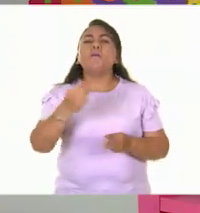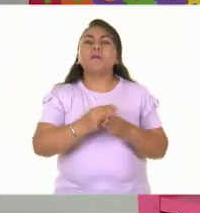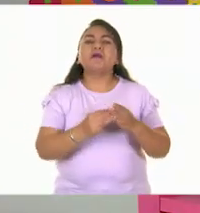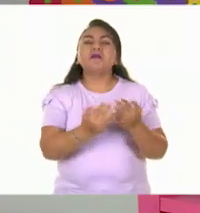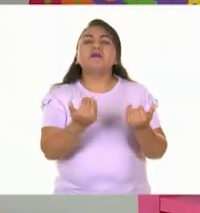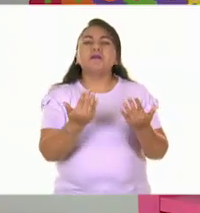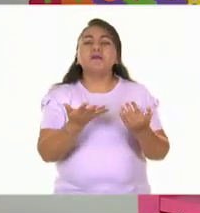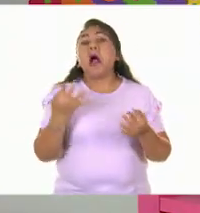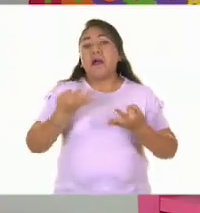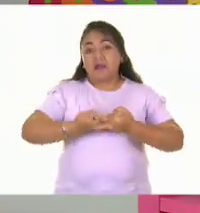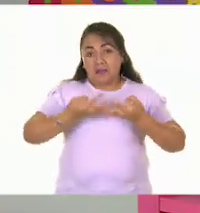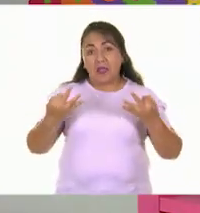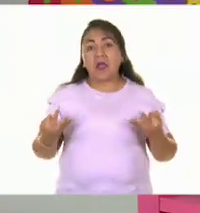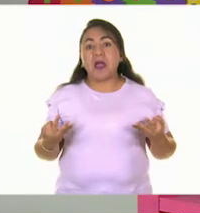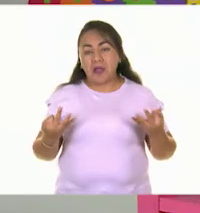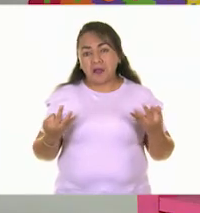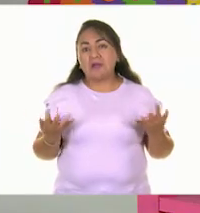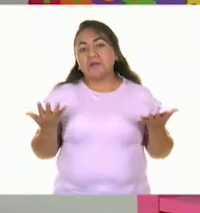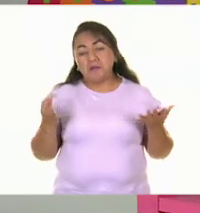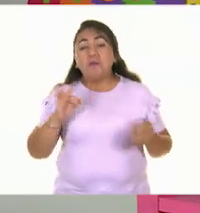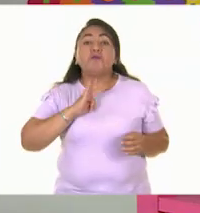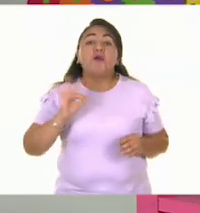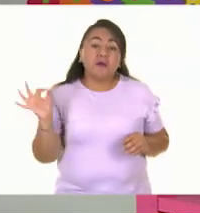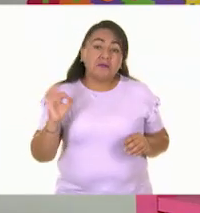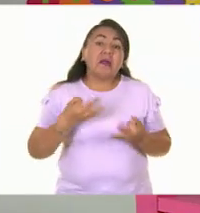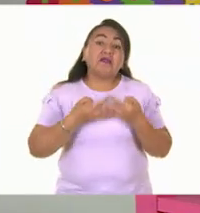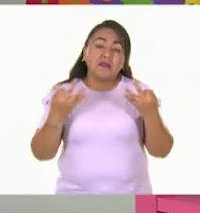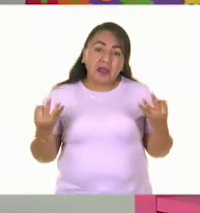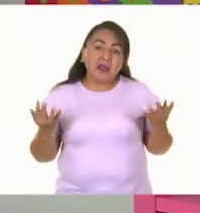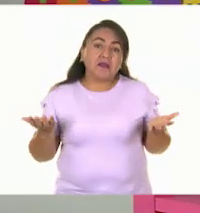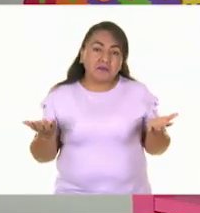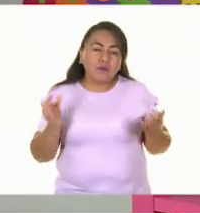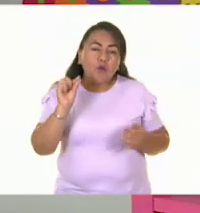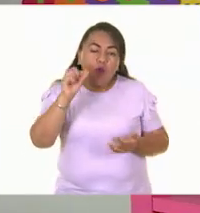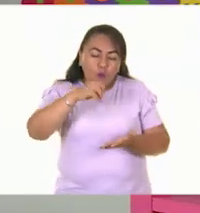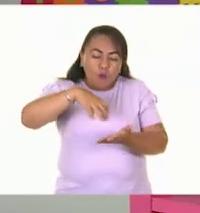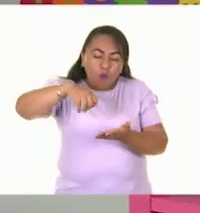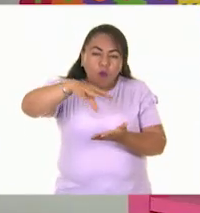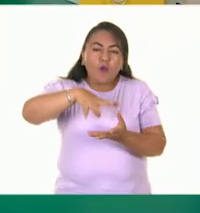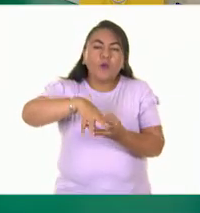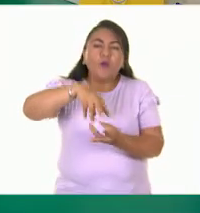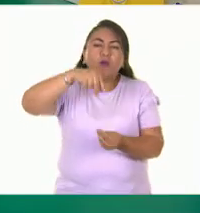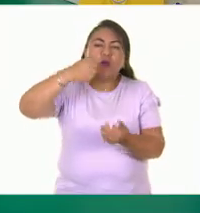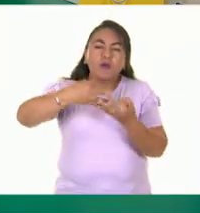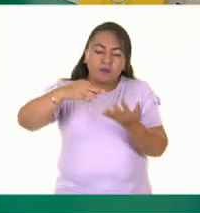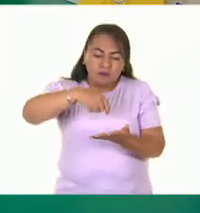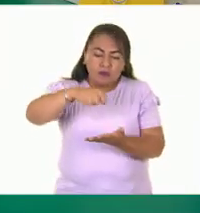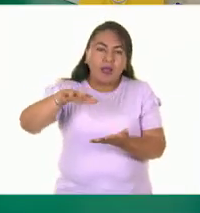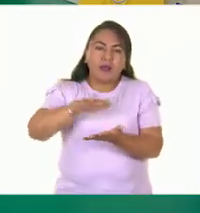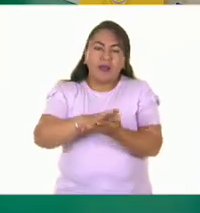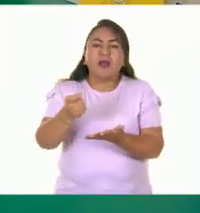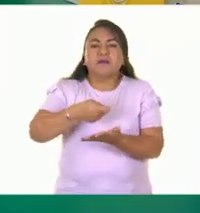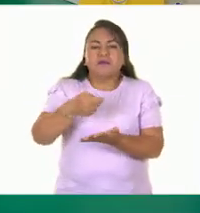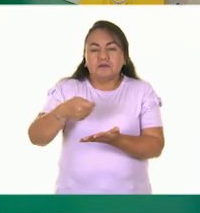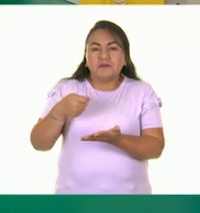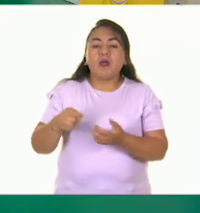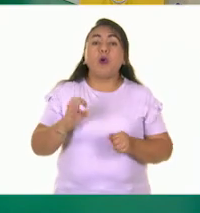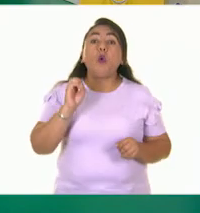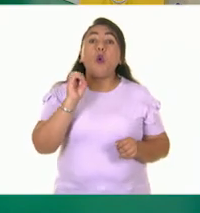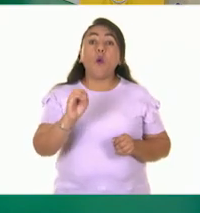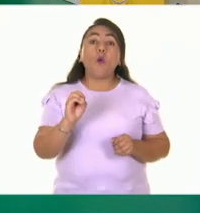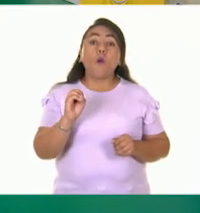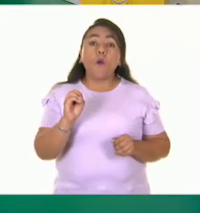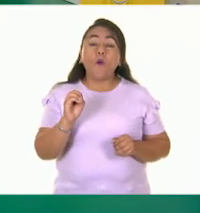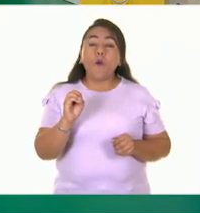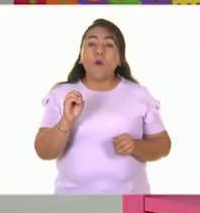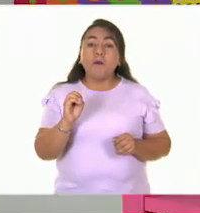Un poquito de tierra. Tal vez con tierra, claro. poquito de tierra en arena, por ejemplo, también podría ser. O